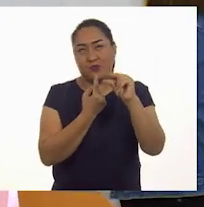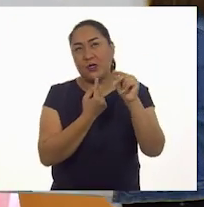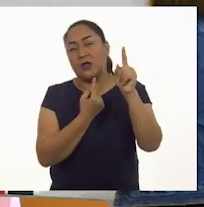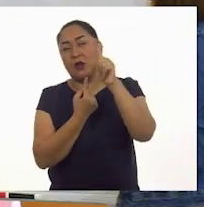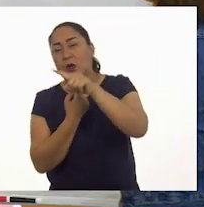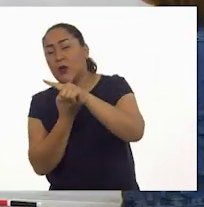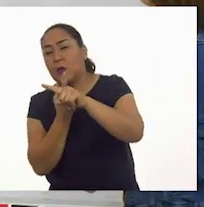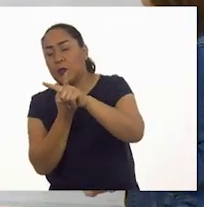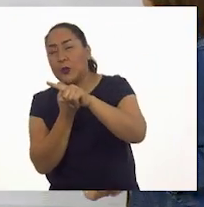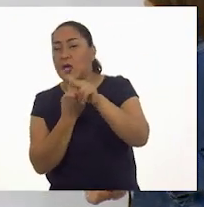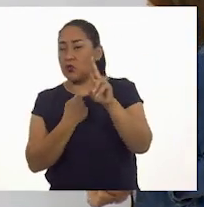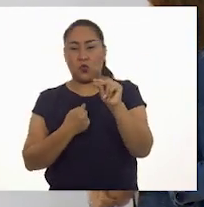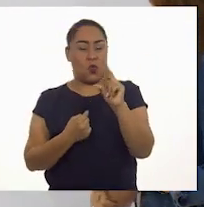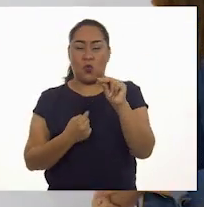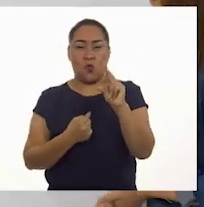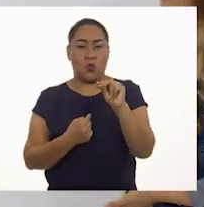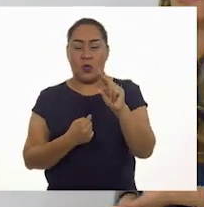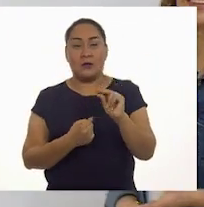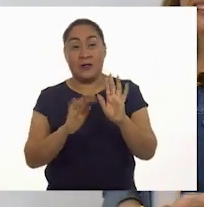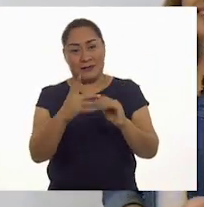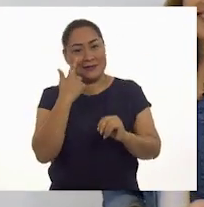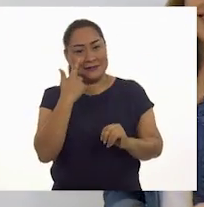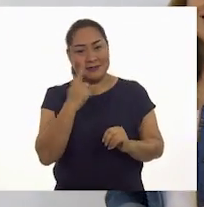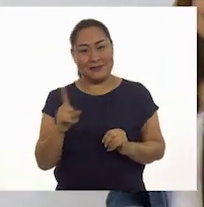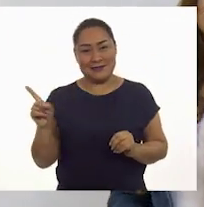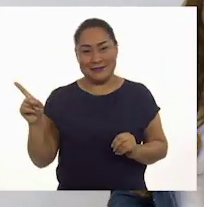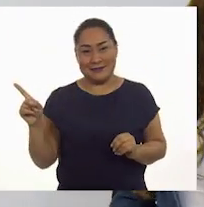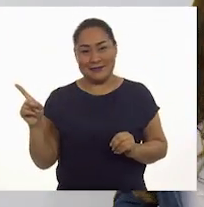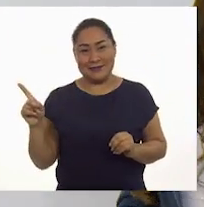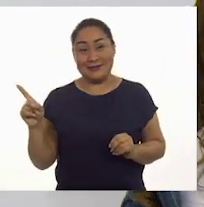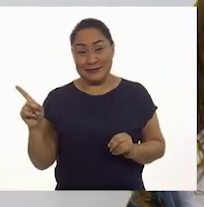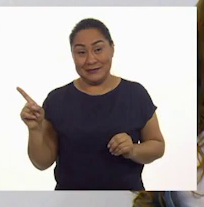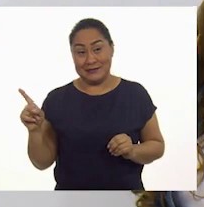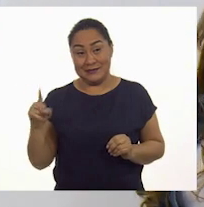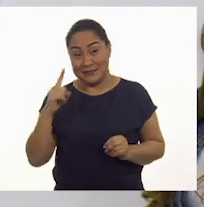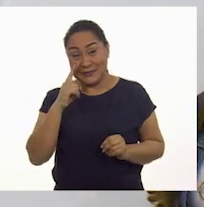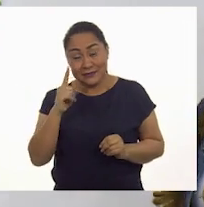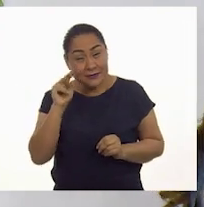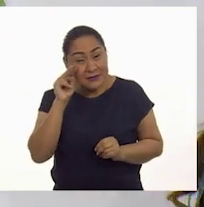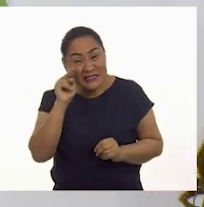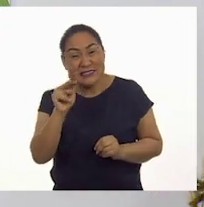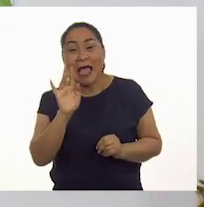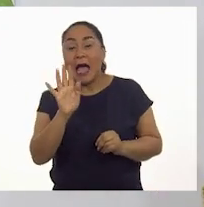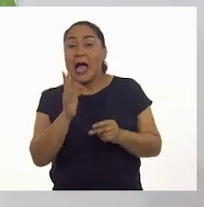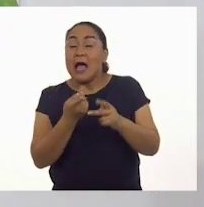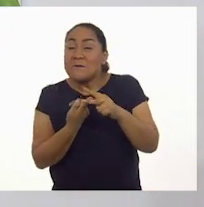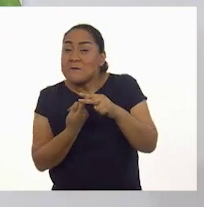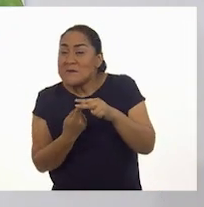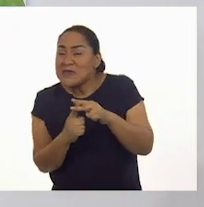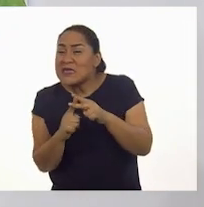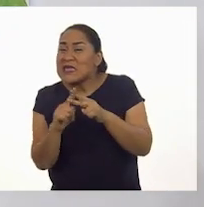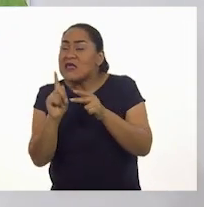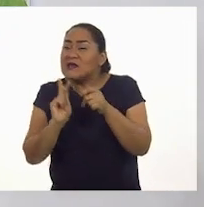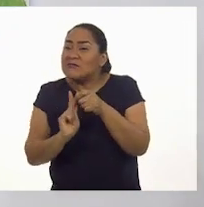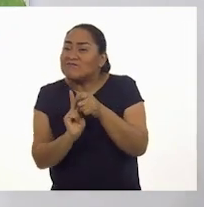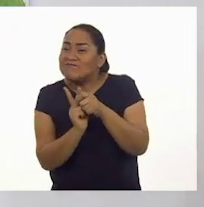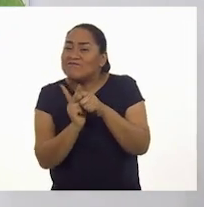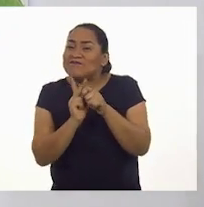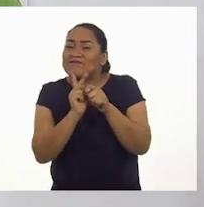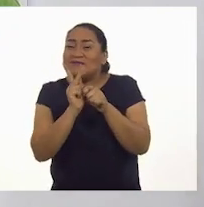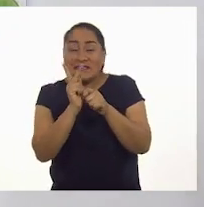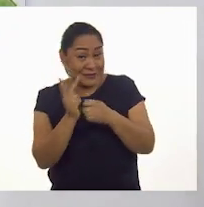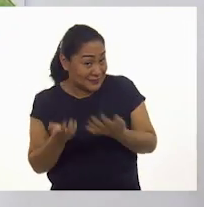otra vela, pero miren aquí. Aquí tenemos el botón de la flor, ¿cierto?